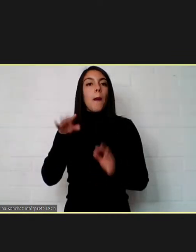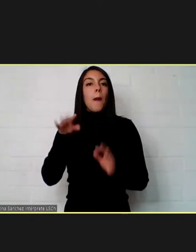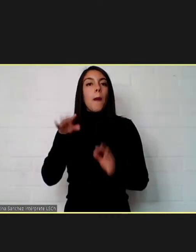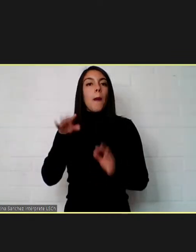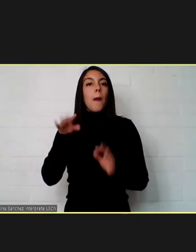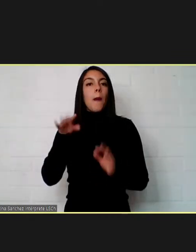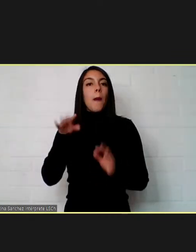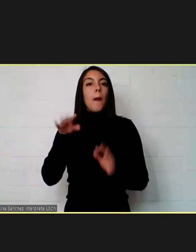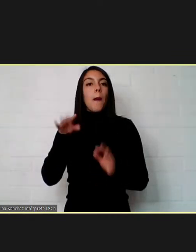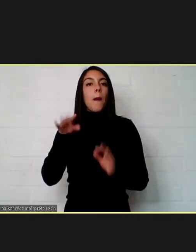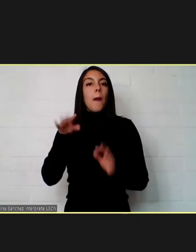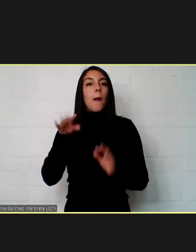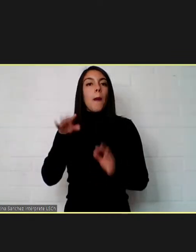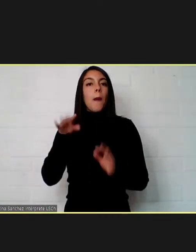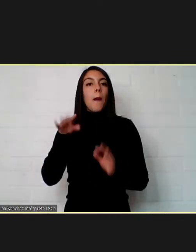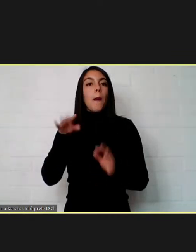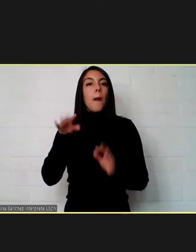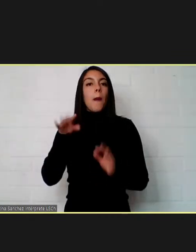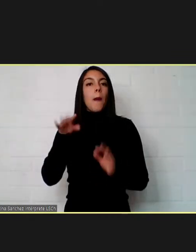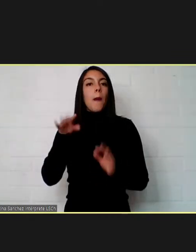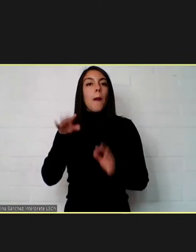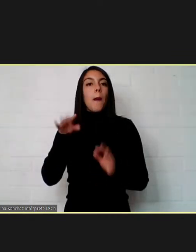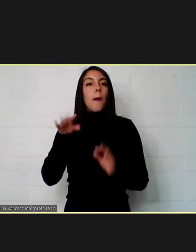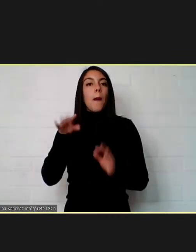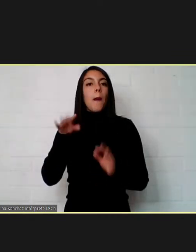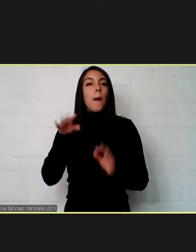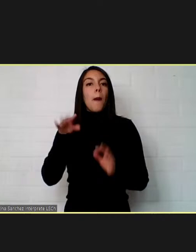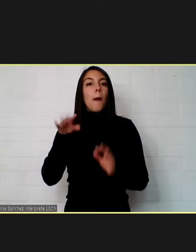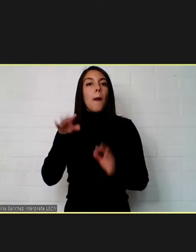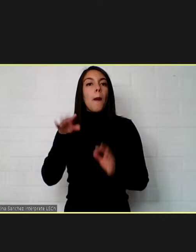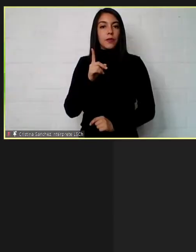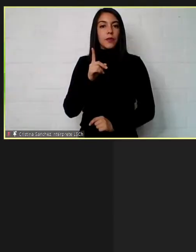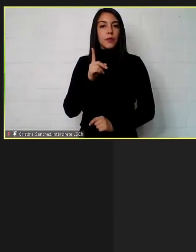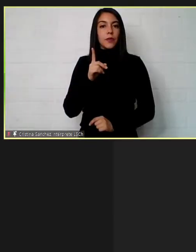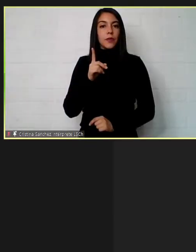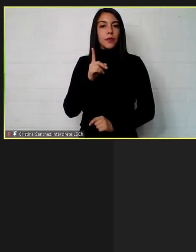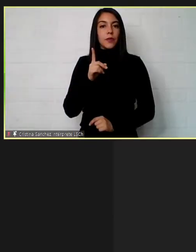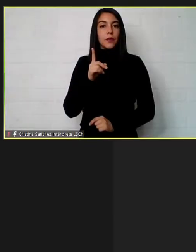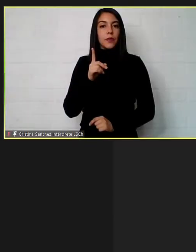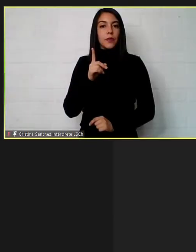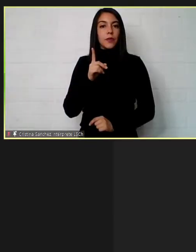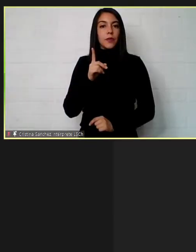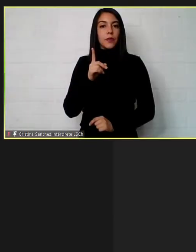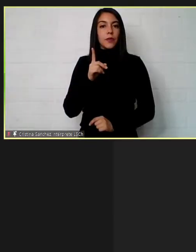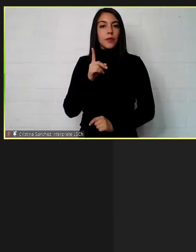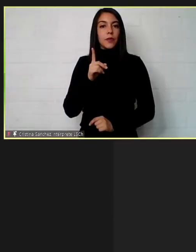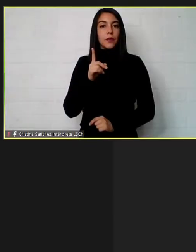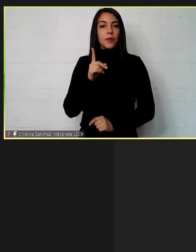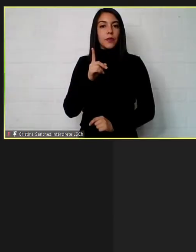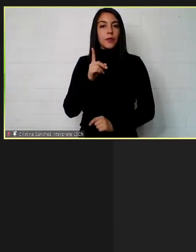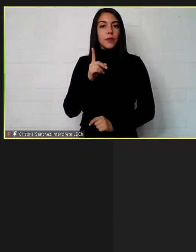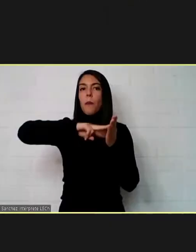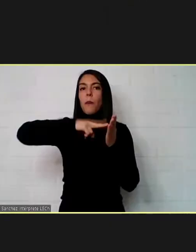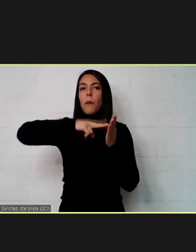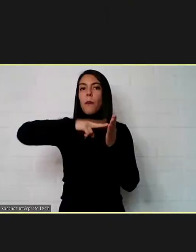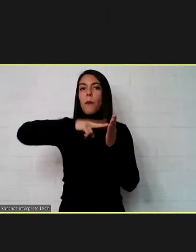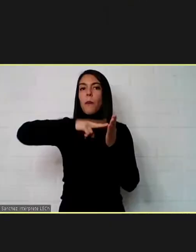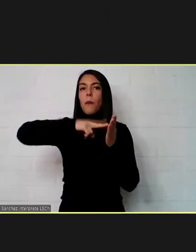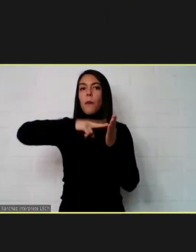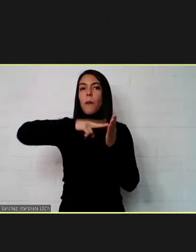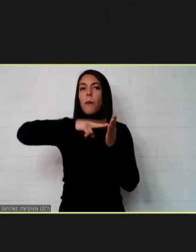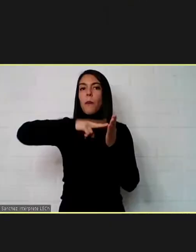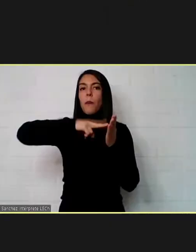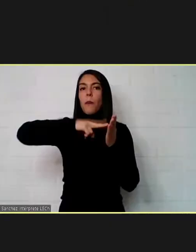discapacidad que tiene una una dificultad esa ley porque tú tienes que garantizar y